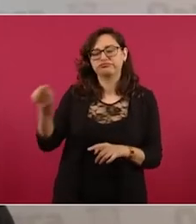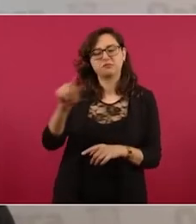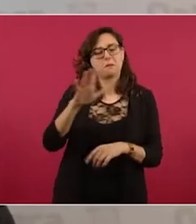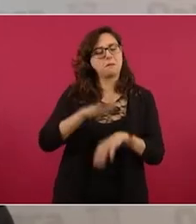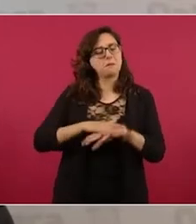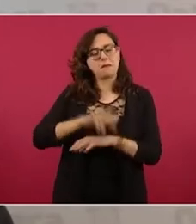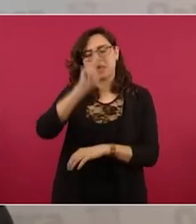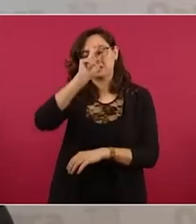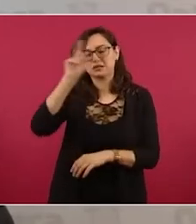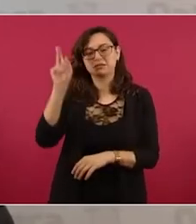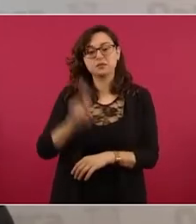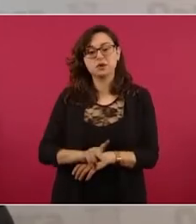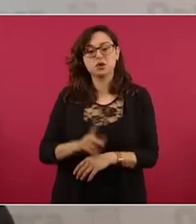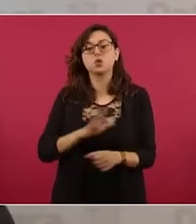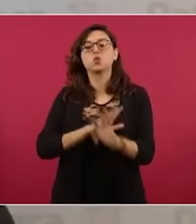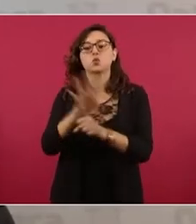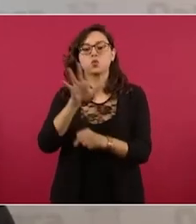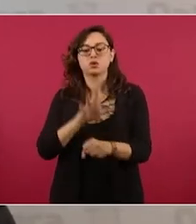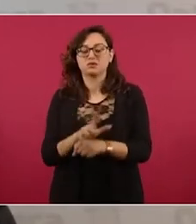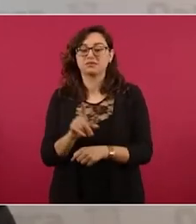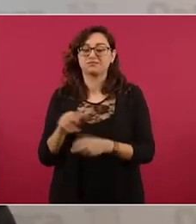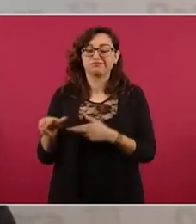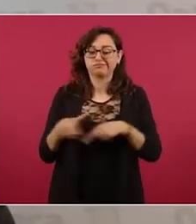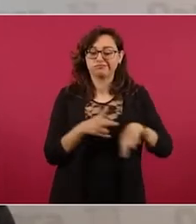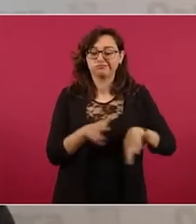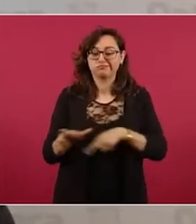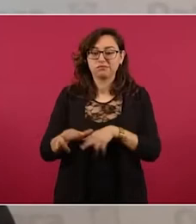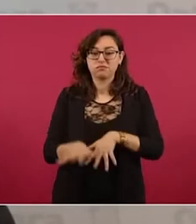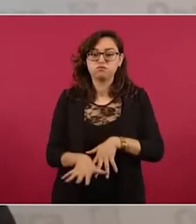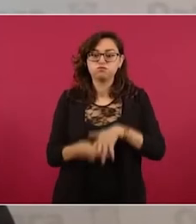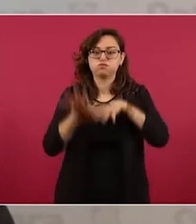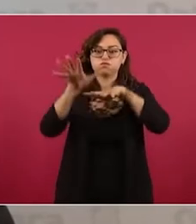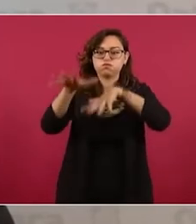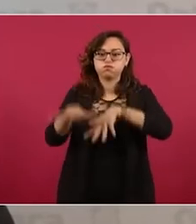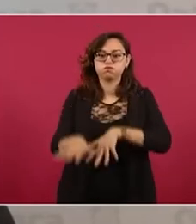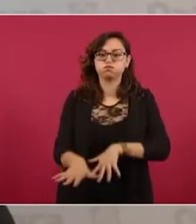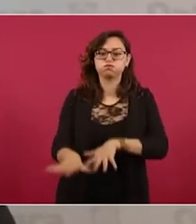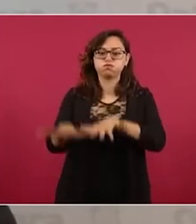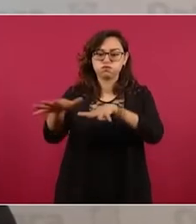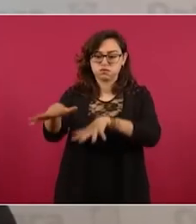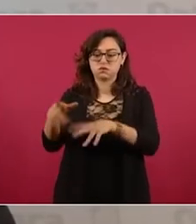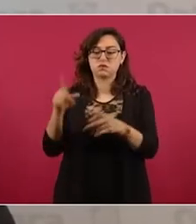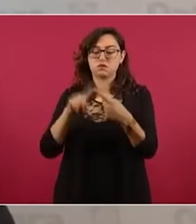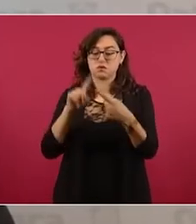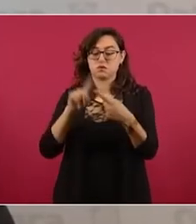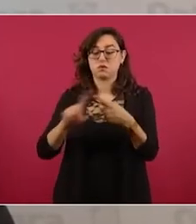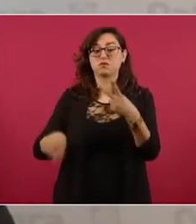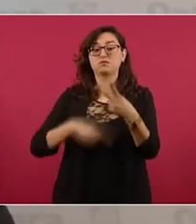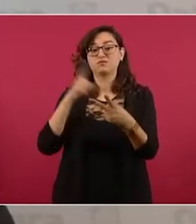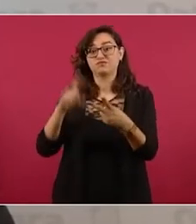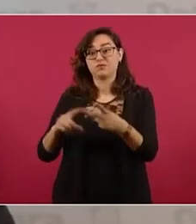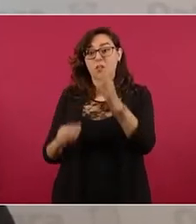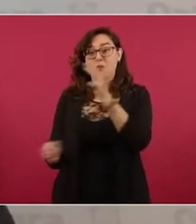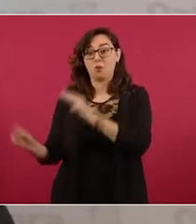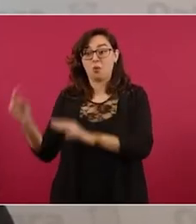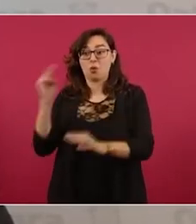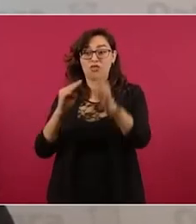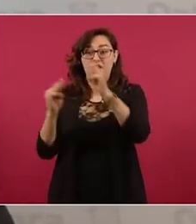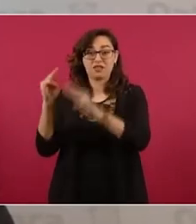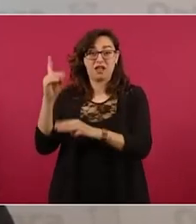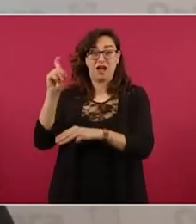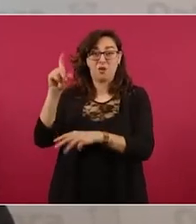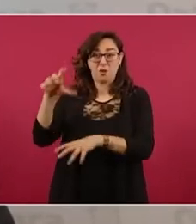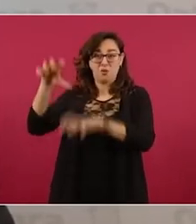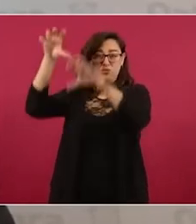específicas. Por un lado, desbordamiento de ríos y por el otro lado, deslaves que se ocasionaron por estas